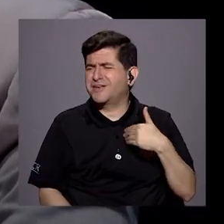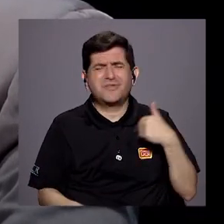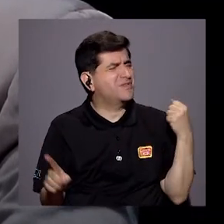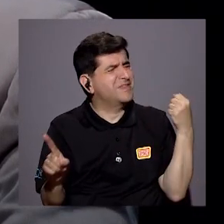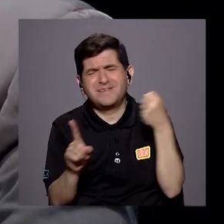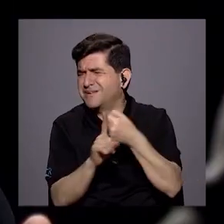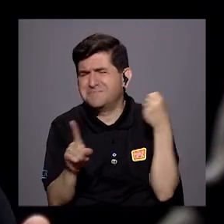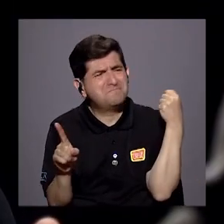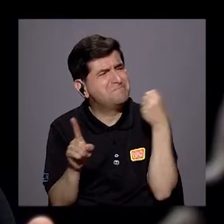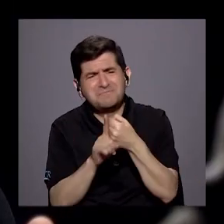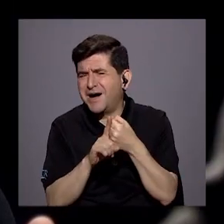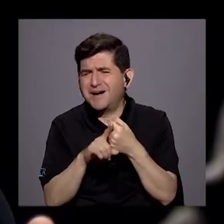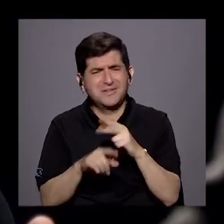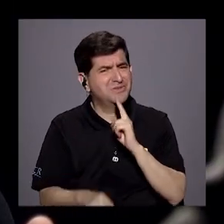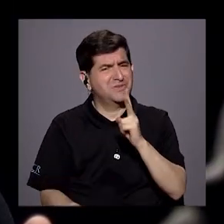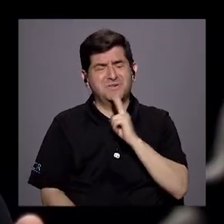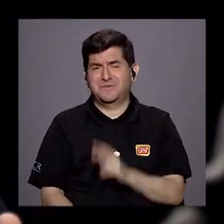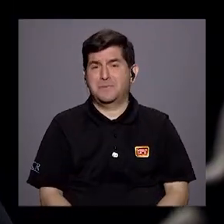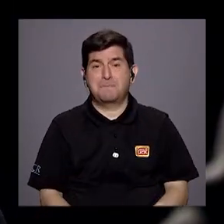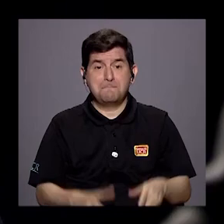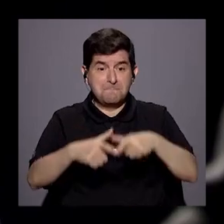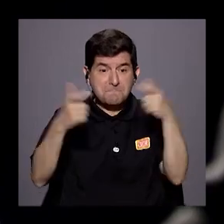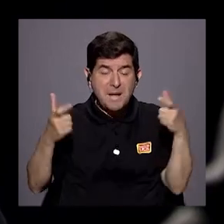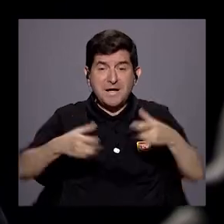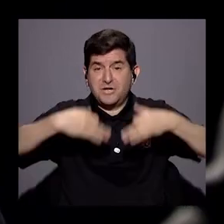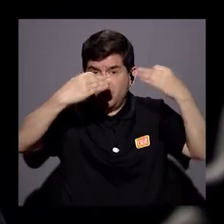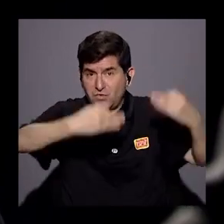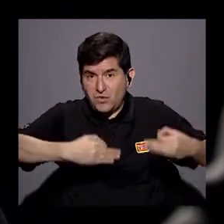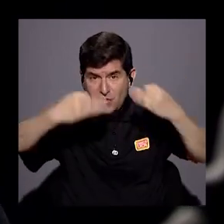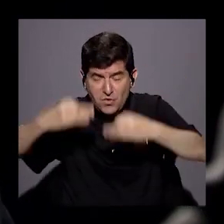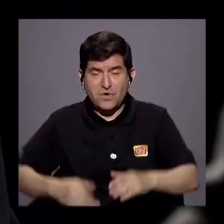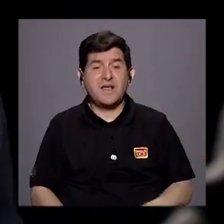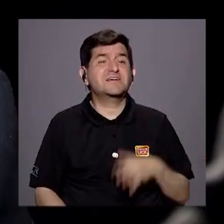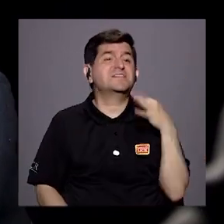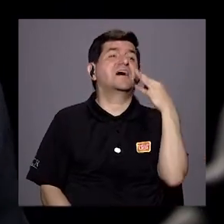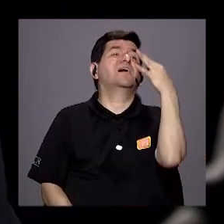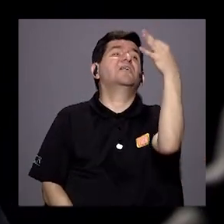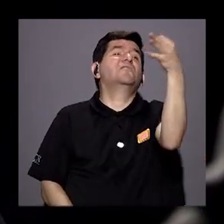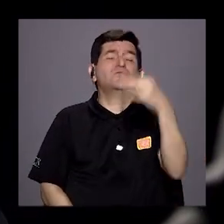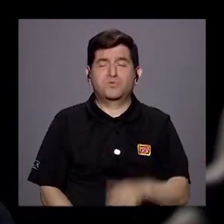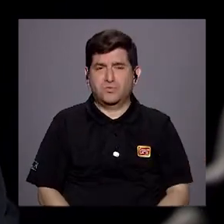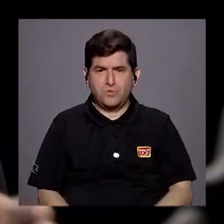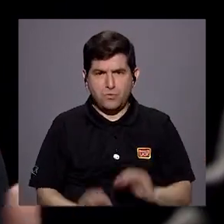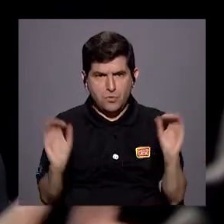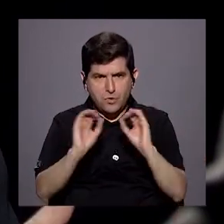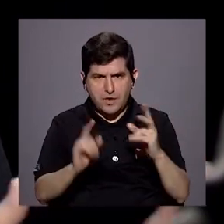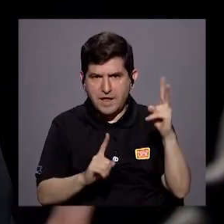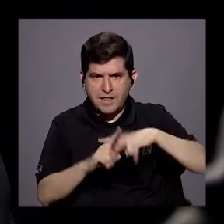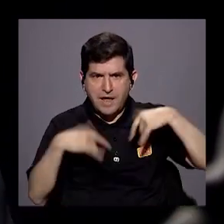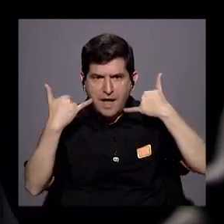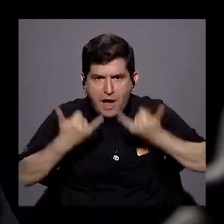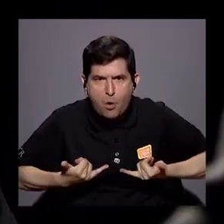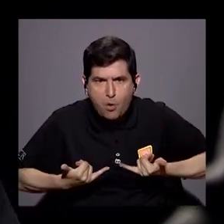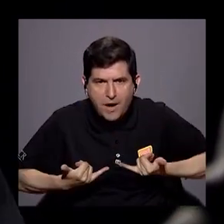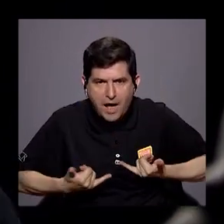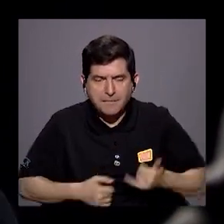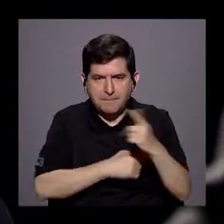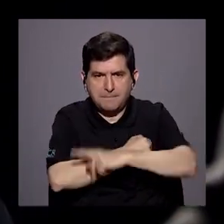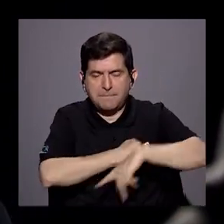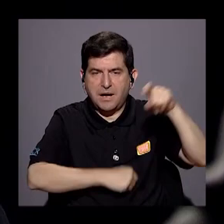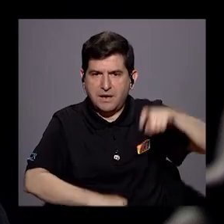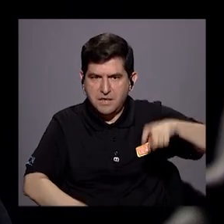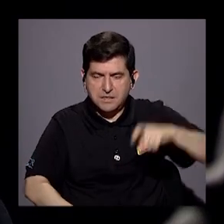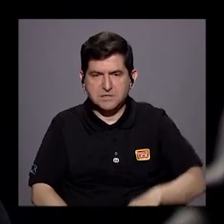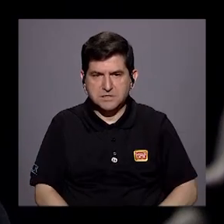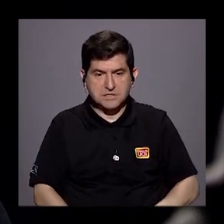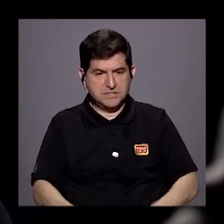mayor impacto de momento, porque la mayor parte de las medidas son hacia futuro, ninguna son para aplicarlas ahora. Cuando el